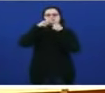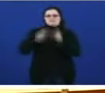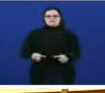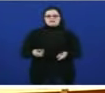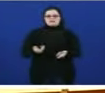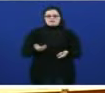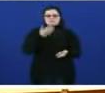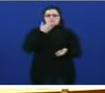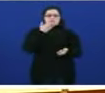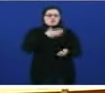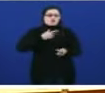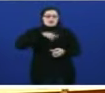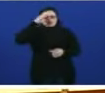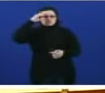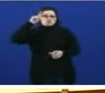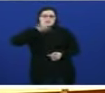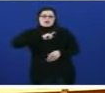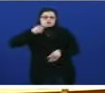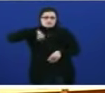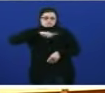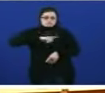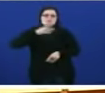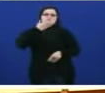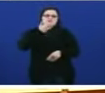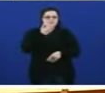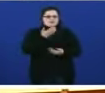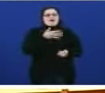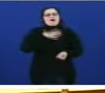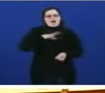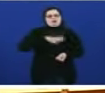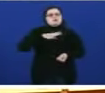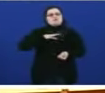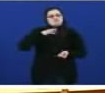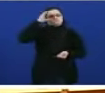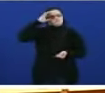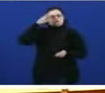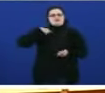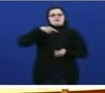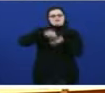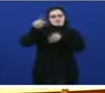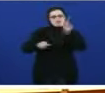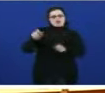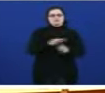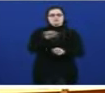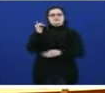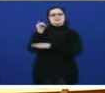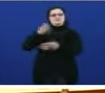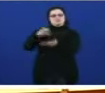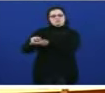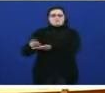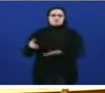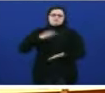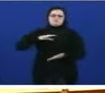atendan señorías polo menos o convite das plataformas cívicas da ciudadanía e das institucións